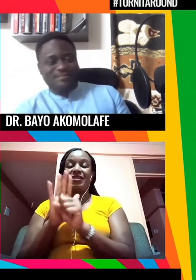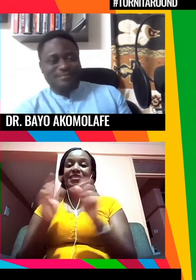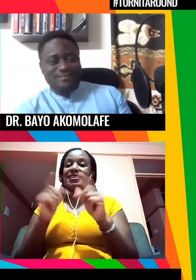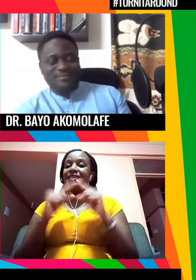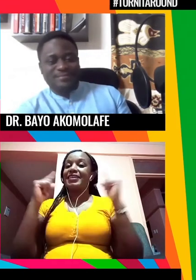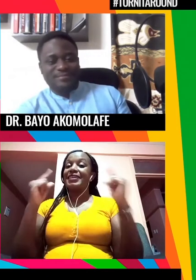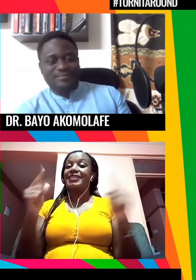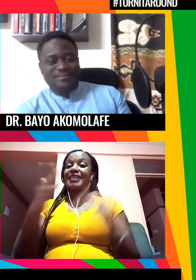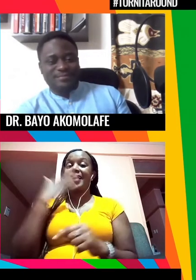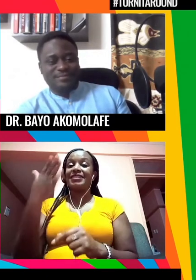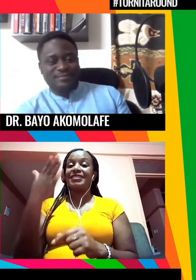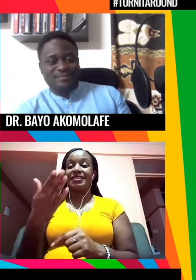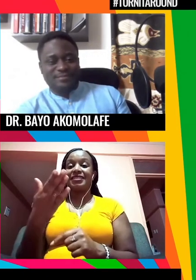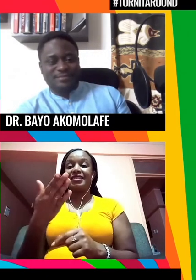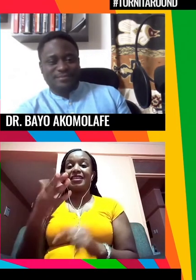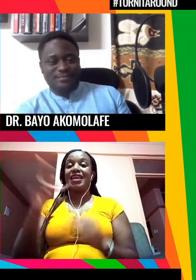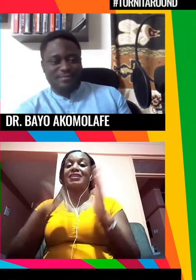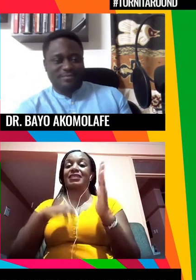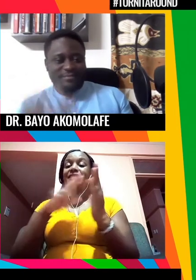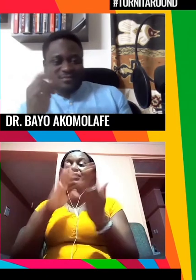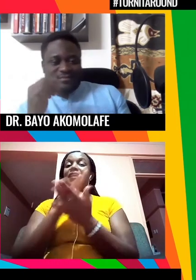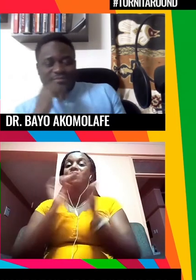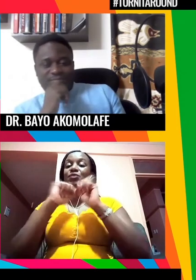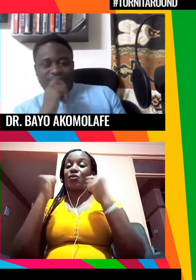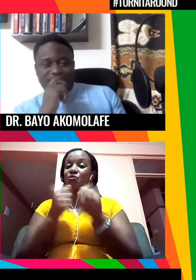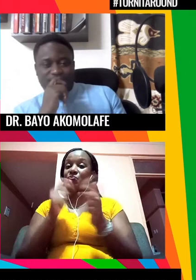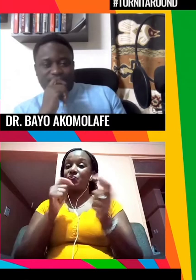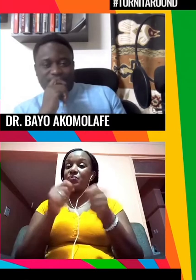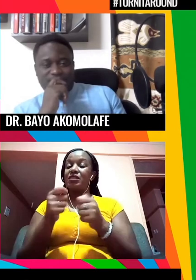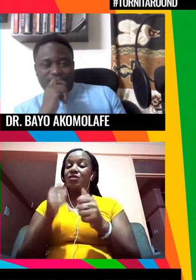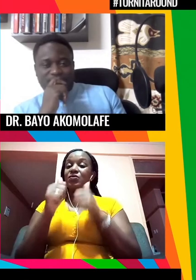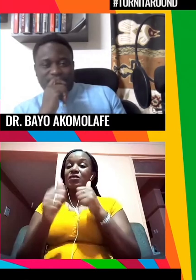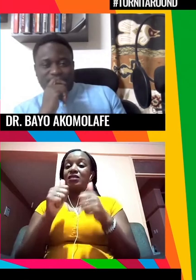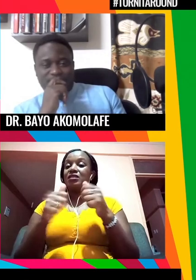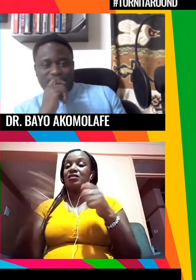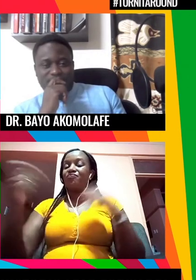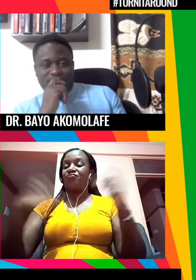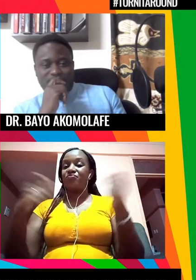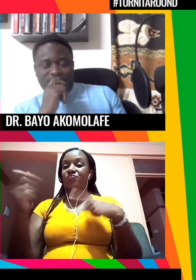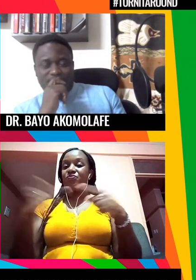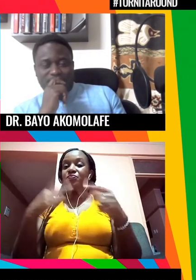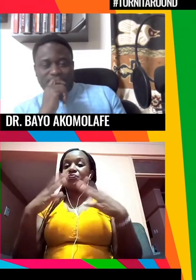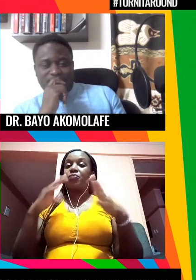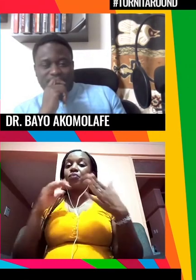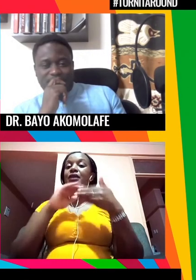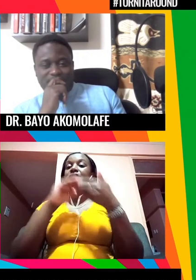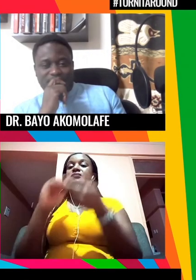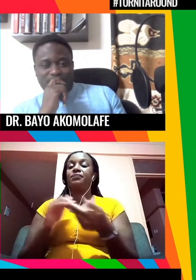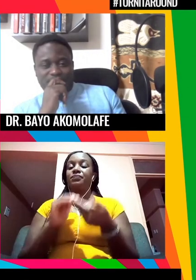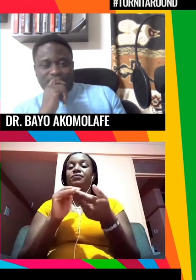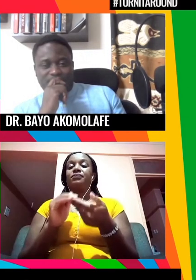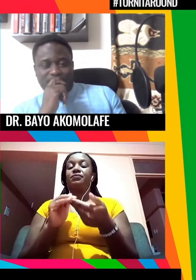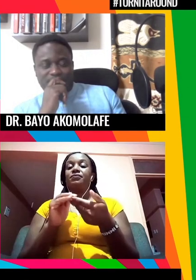voy a leer algunas de las publicaciones en redes sociales hay gente que está participando mucho en la sesión